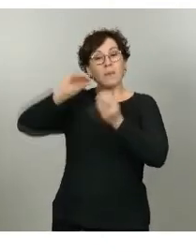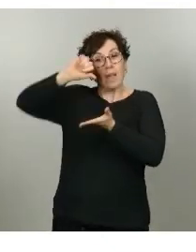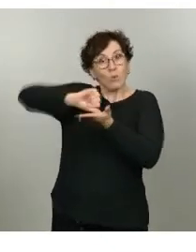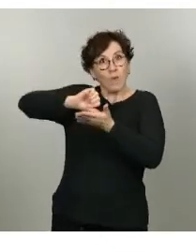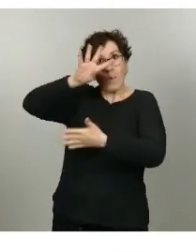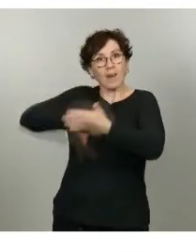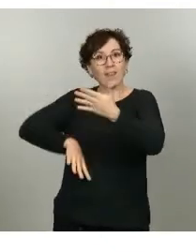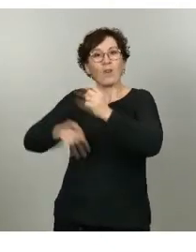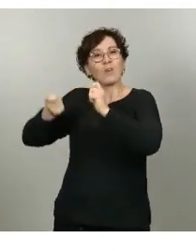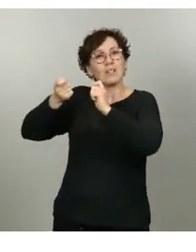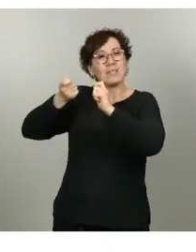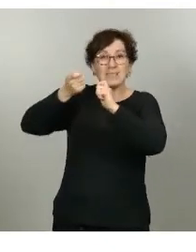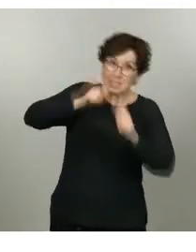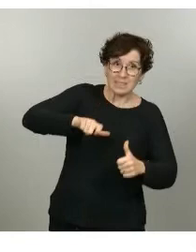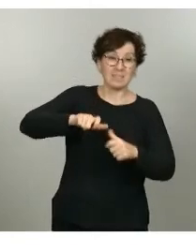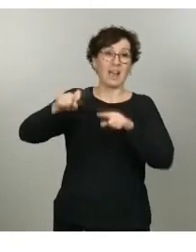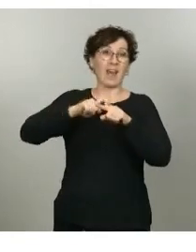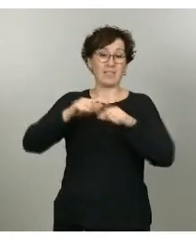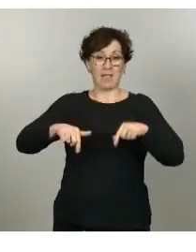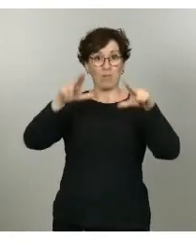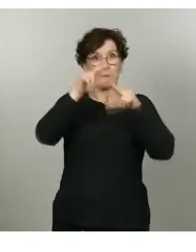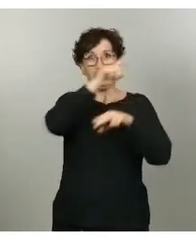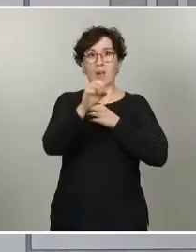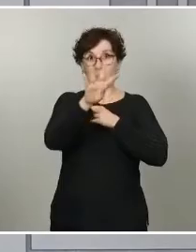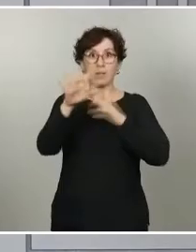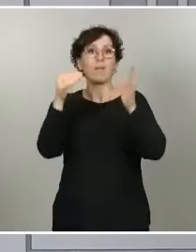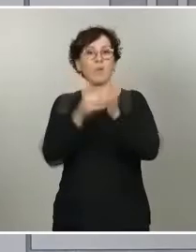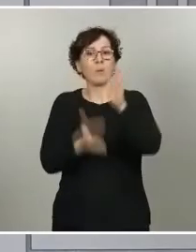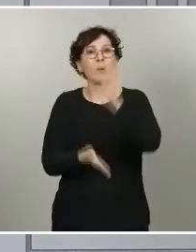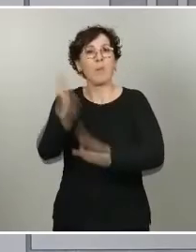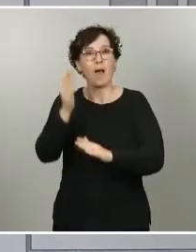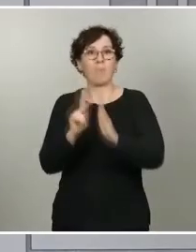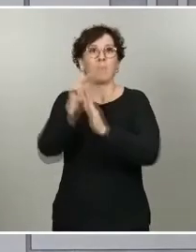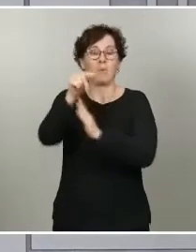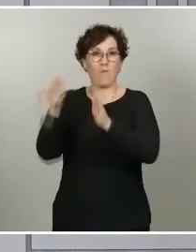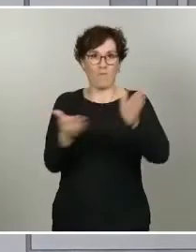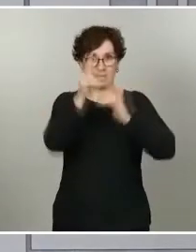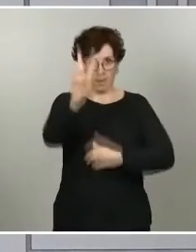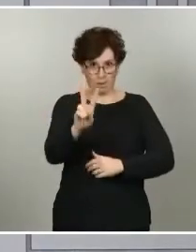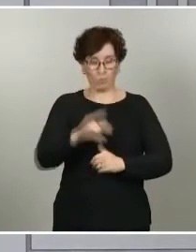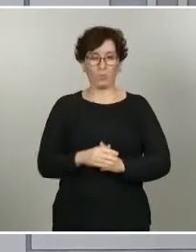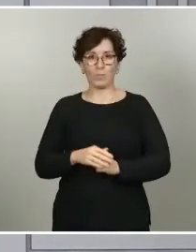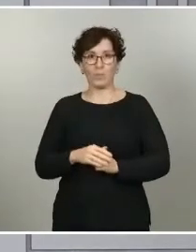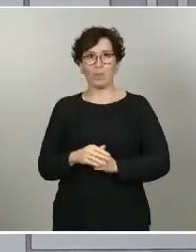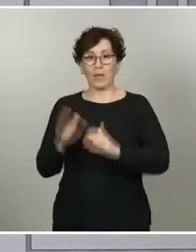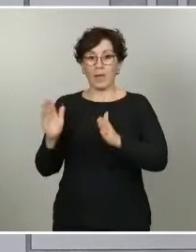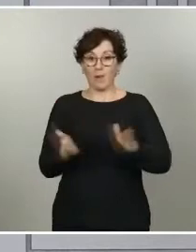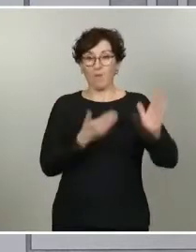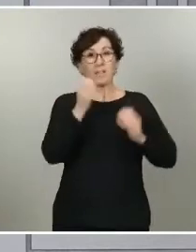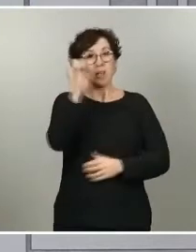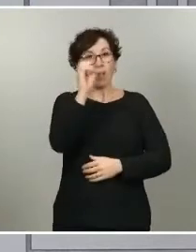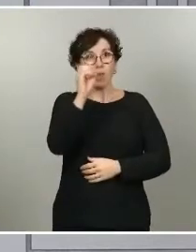las que comentábamos de la Comunidad de Madrid, tampoco pasan a fase 1. En la fase 0 se permiten algunas mejoras,